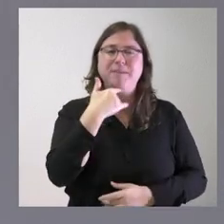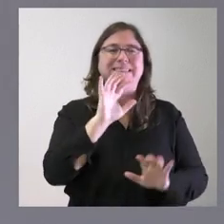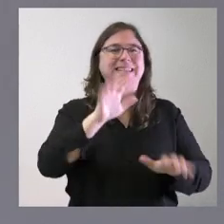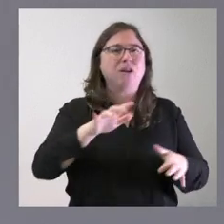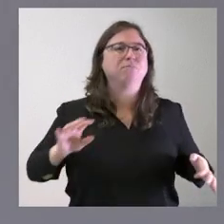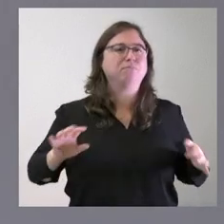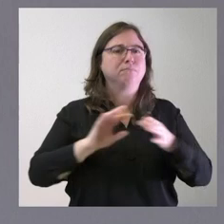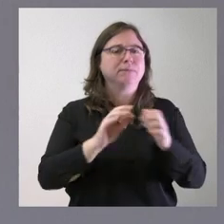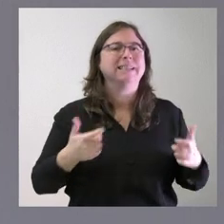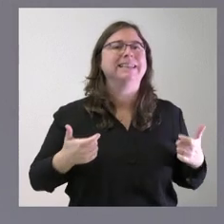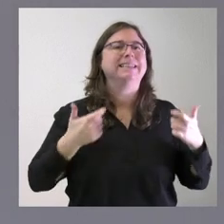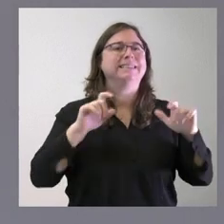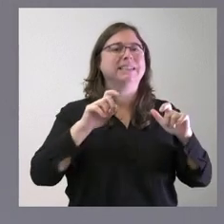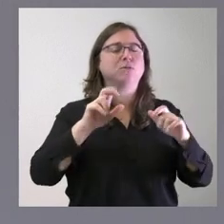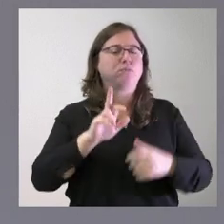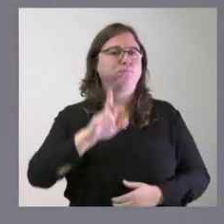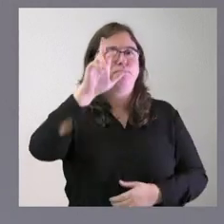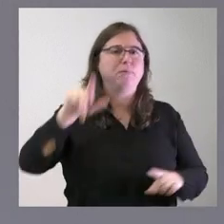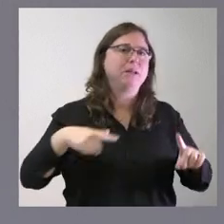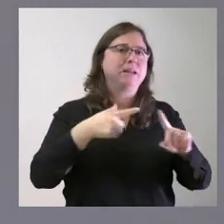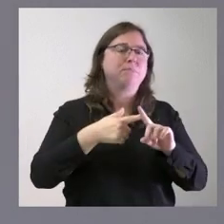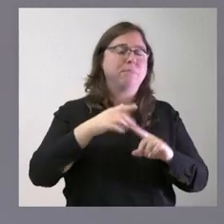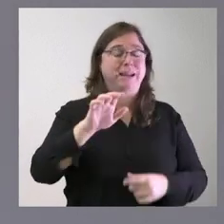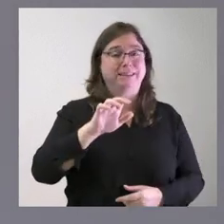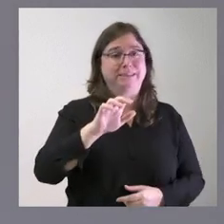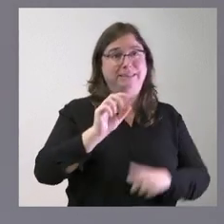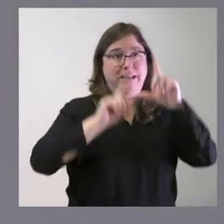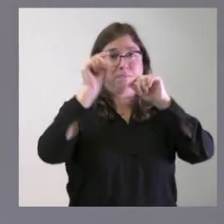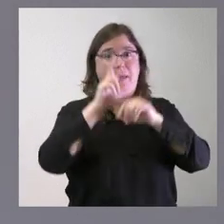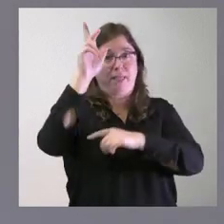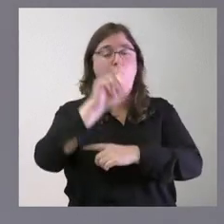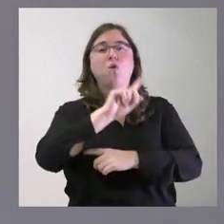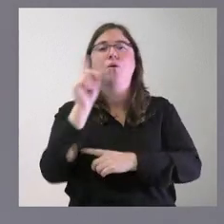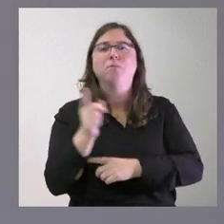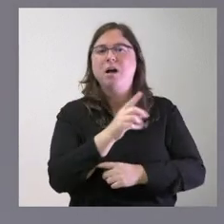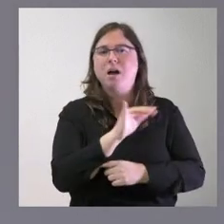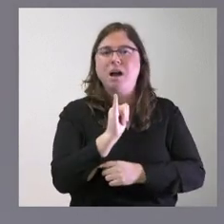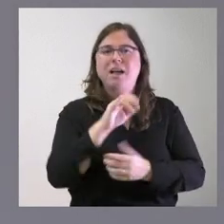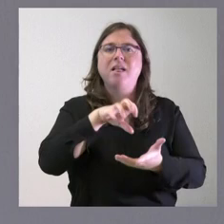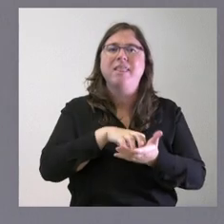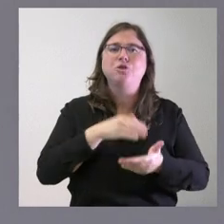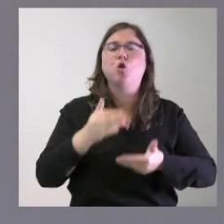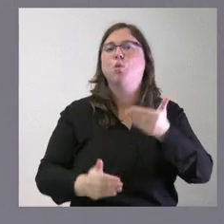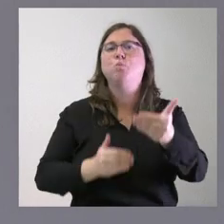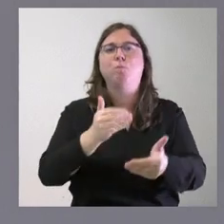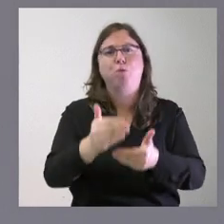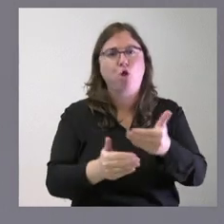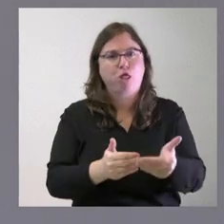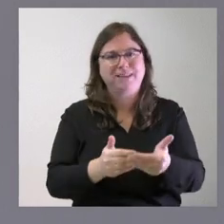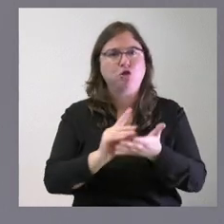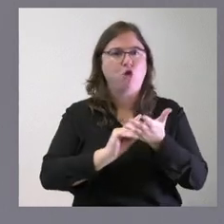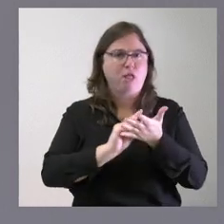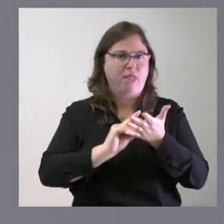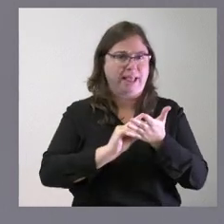vinculadas al sector aeronáutico y aeroespacial a la existencia de un centro de proceso de datos